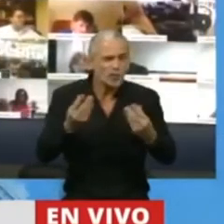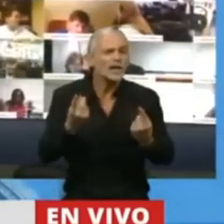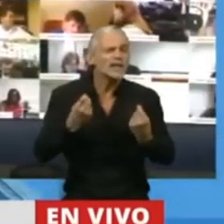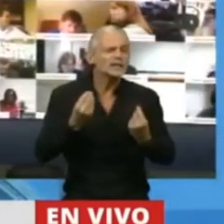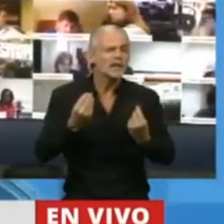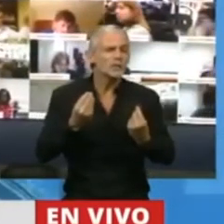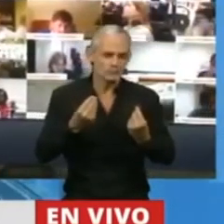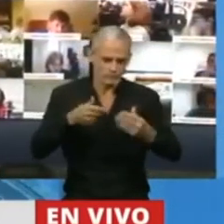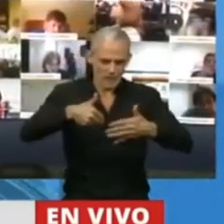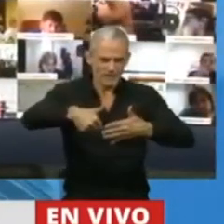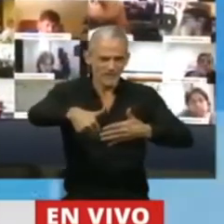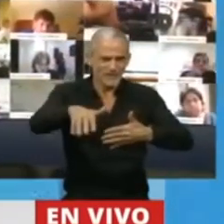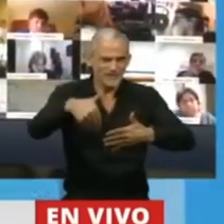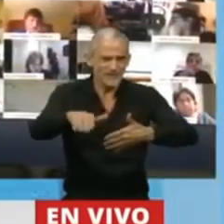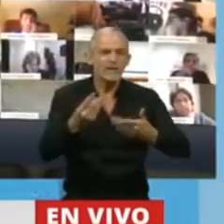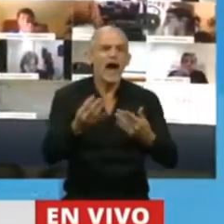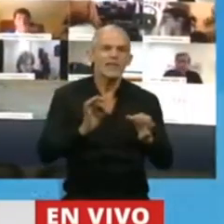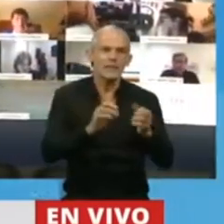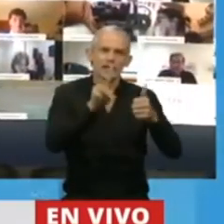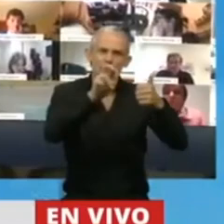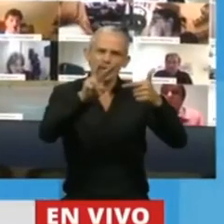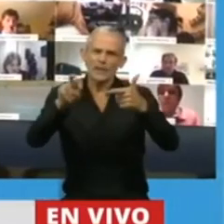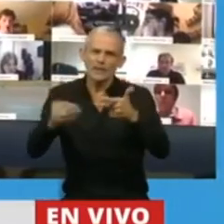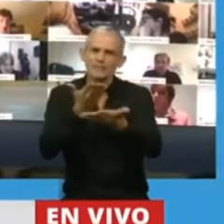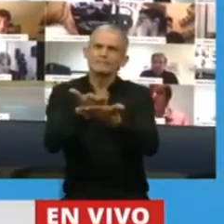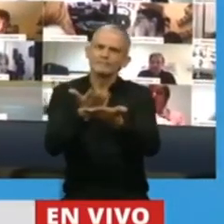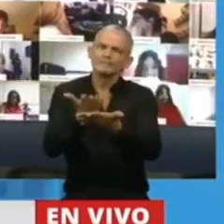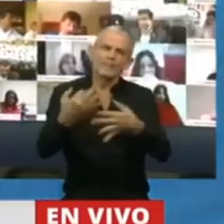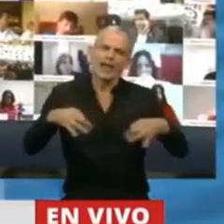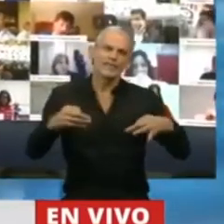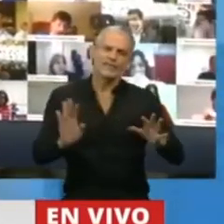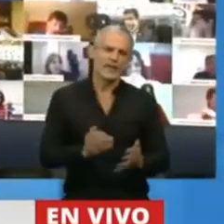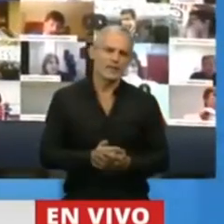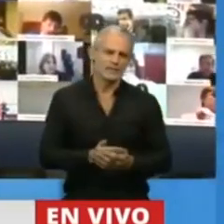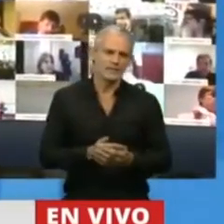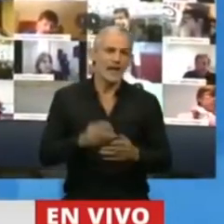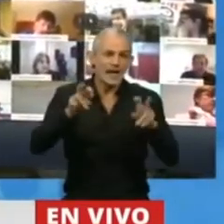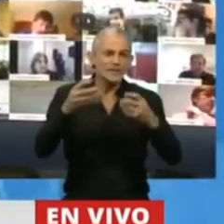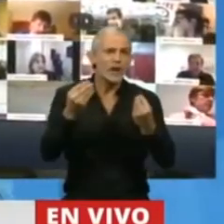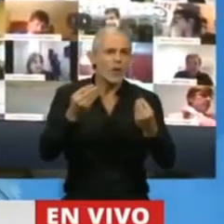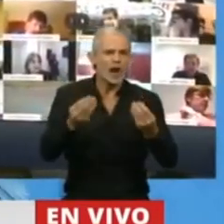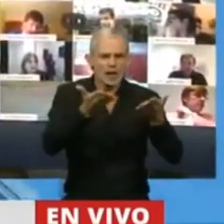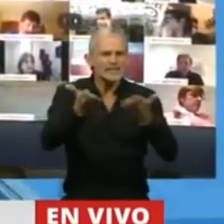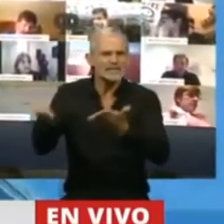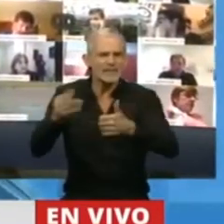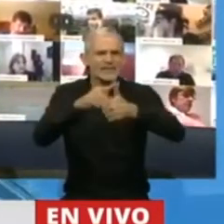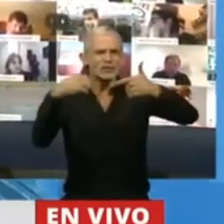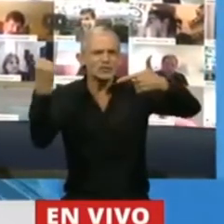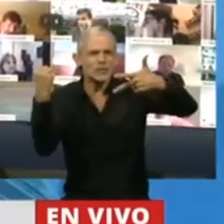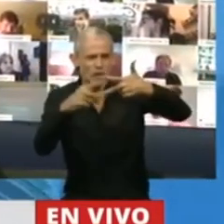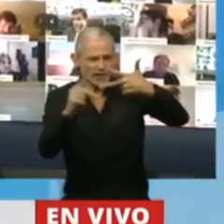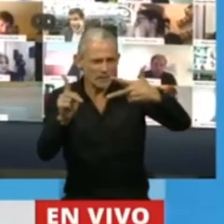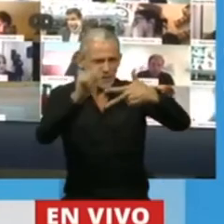que prontamente tratemos estos temas esenciales que son justamente la prestación de los servicios esenciales